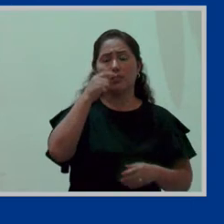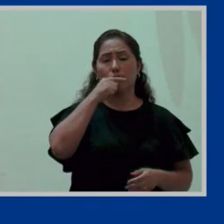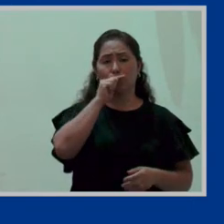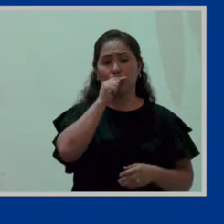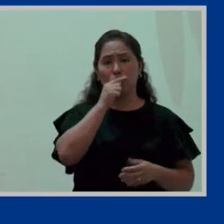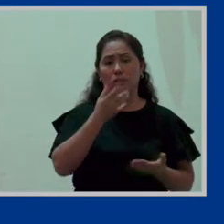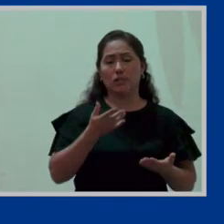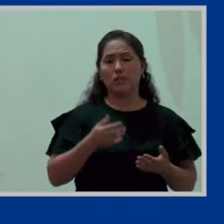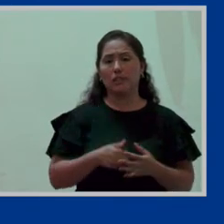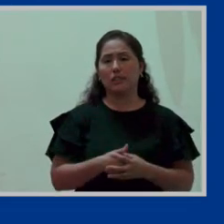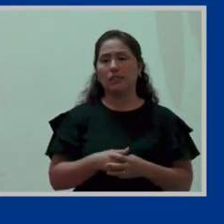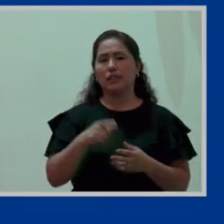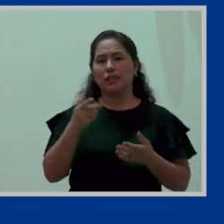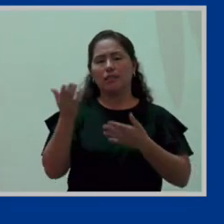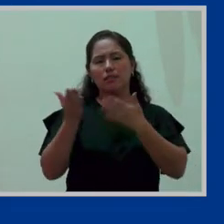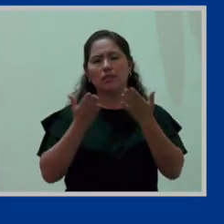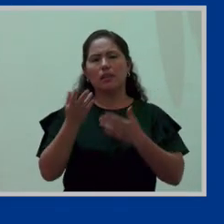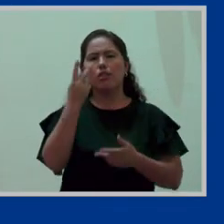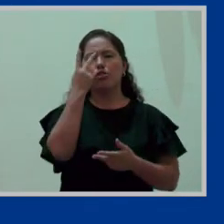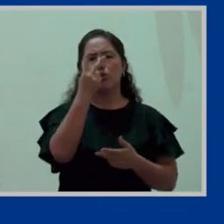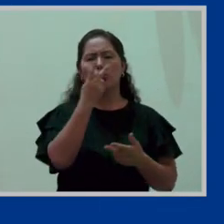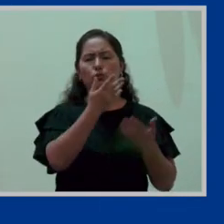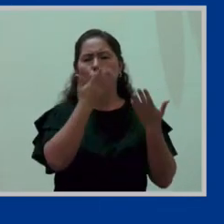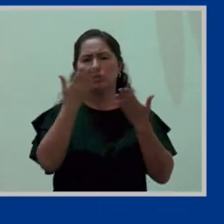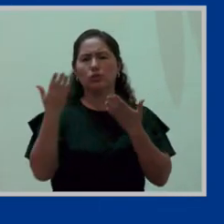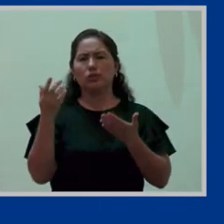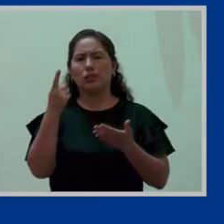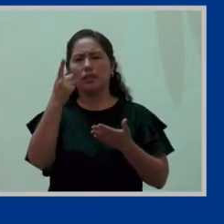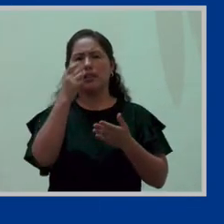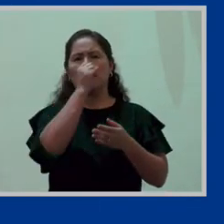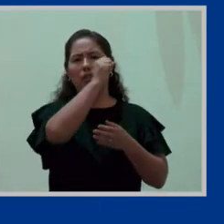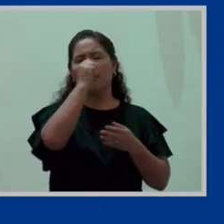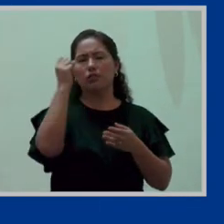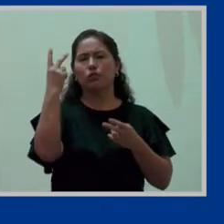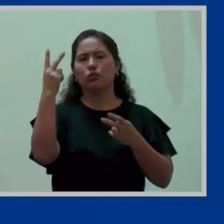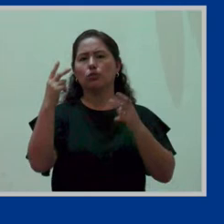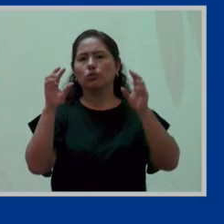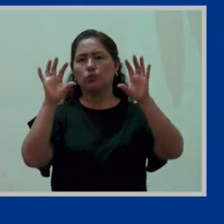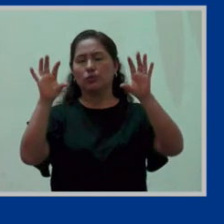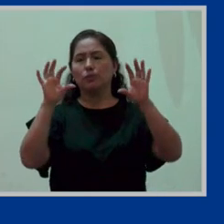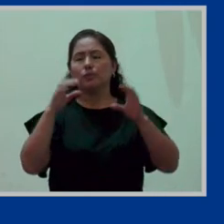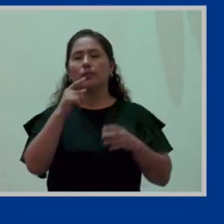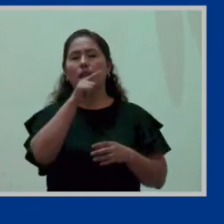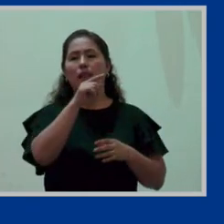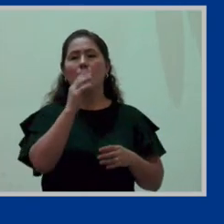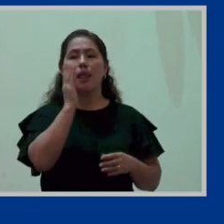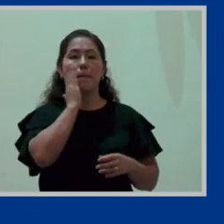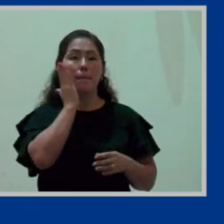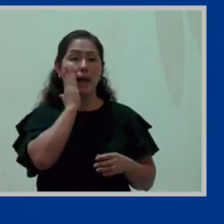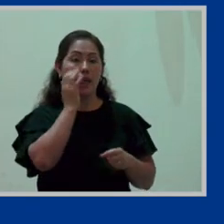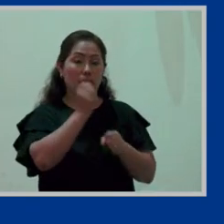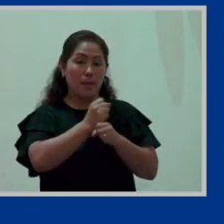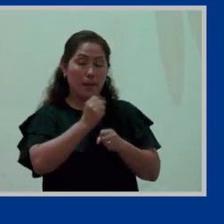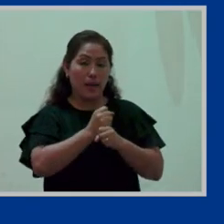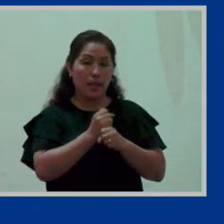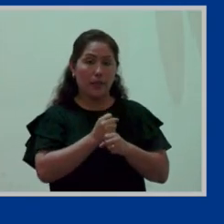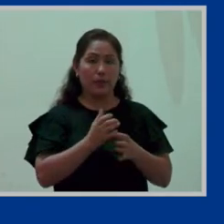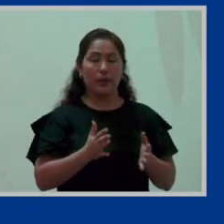tema concreto, en este servicio, hay dos sujetos de derecho. La madre, ¿no?, trabajadora,